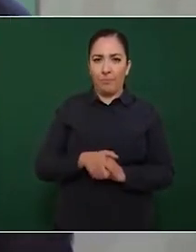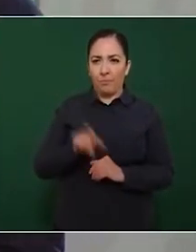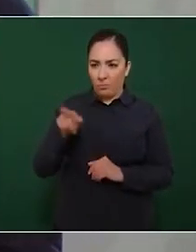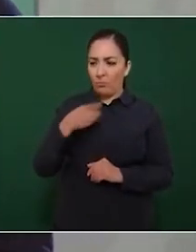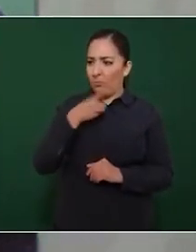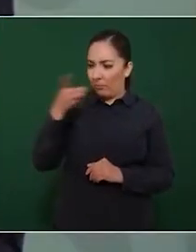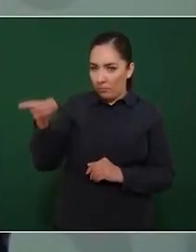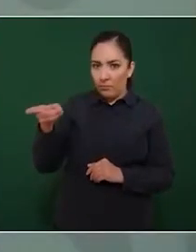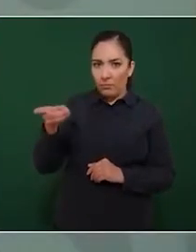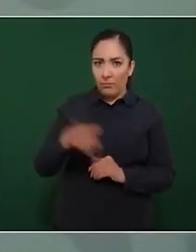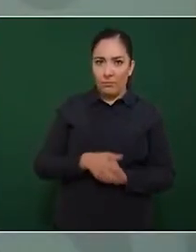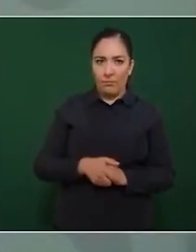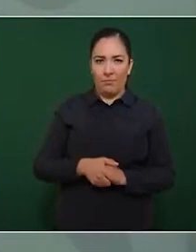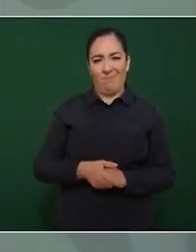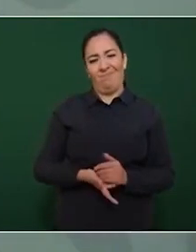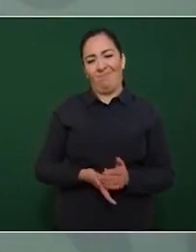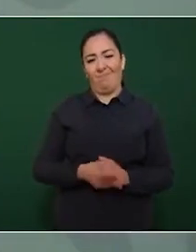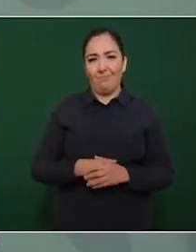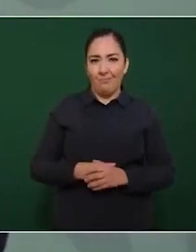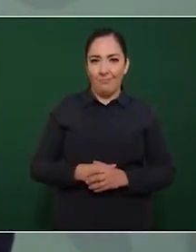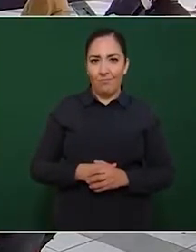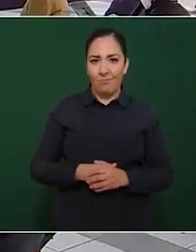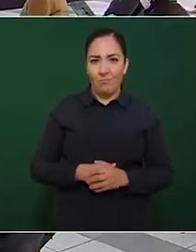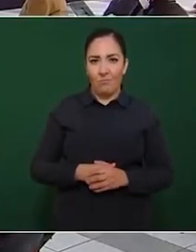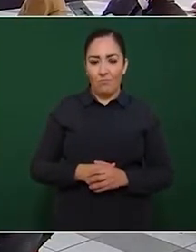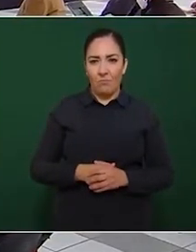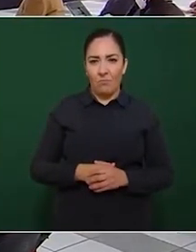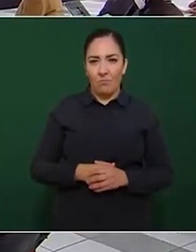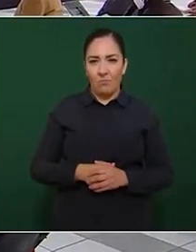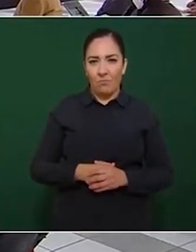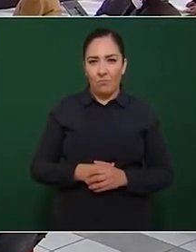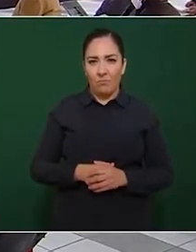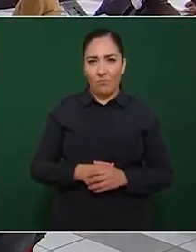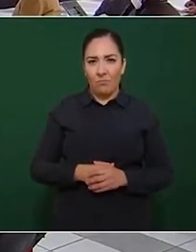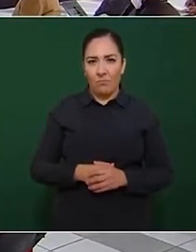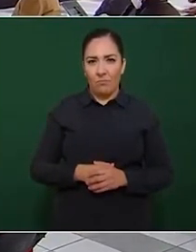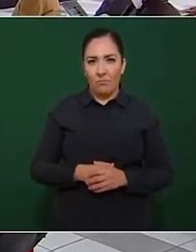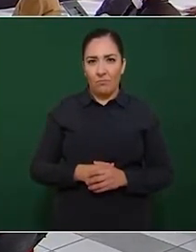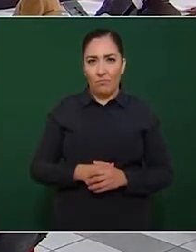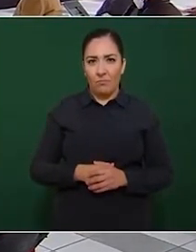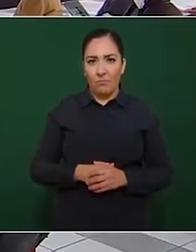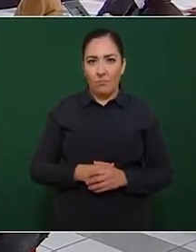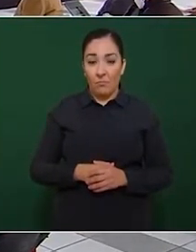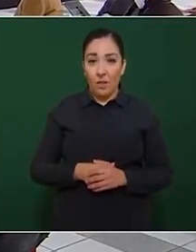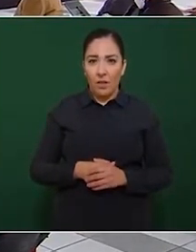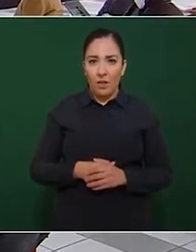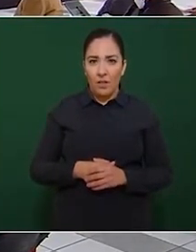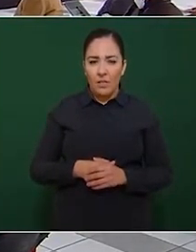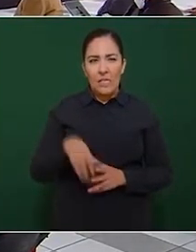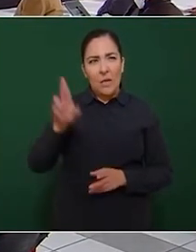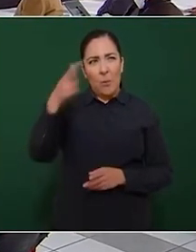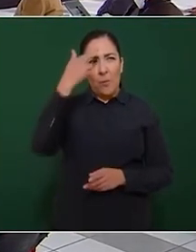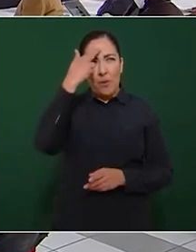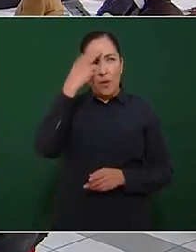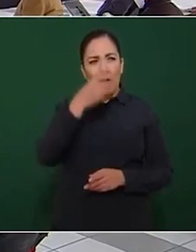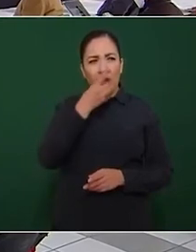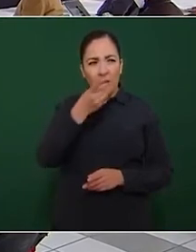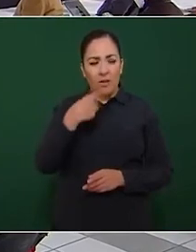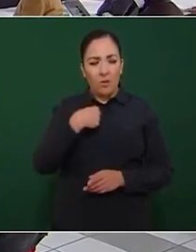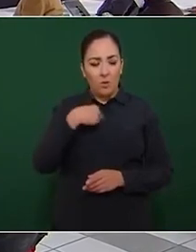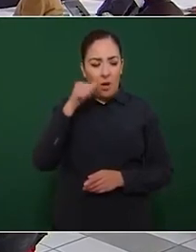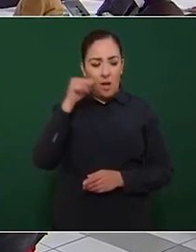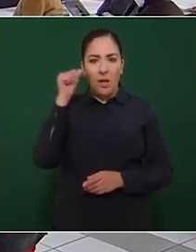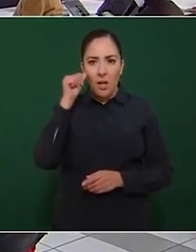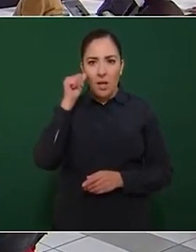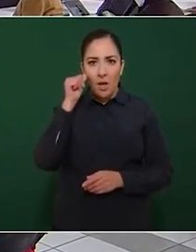hasta me gustaría no tendrán lo que dije ayer para ver si ustedes consideran